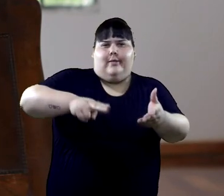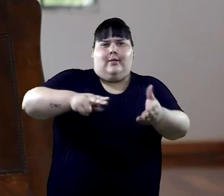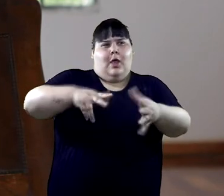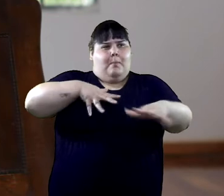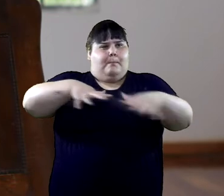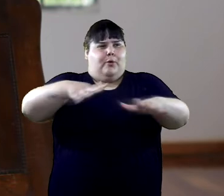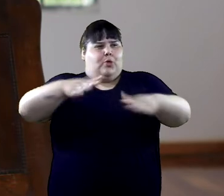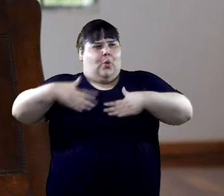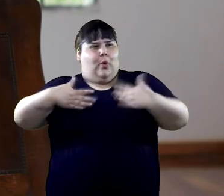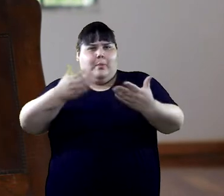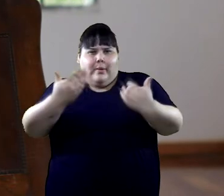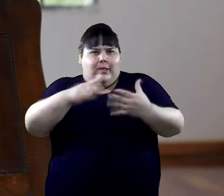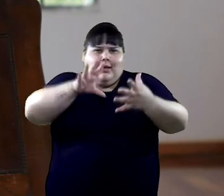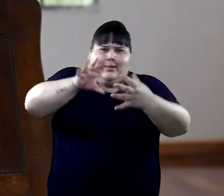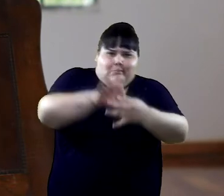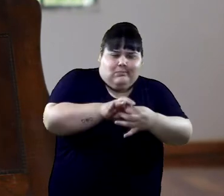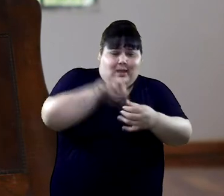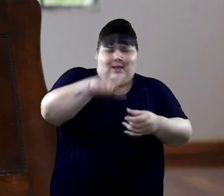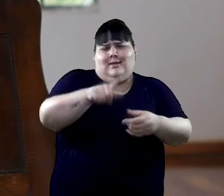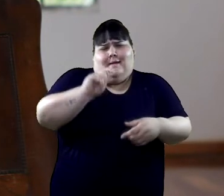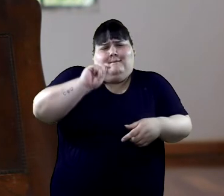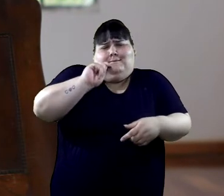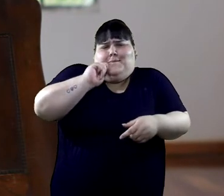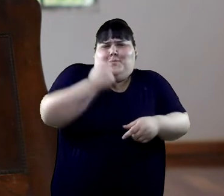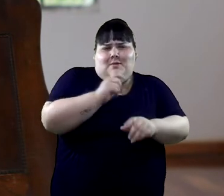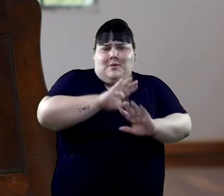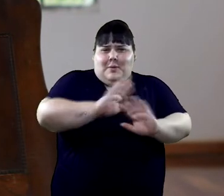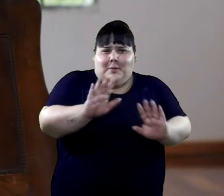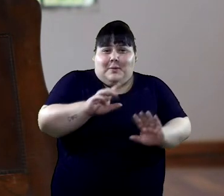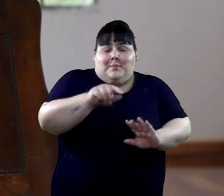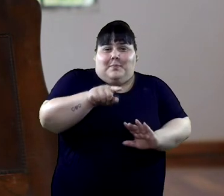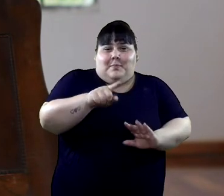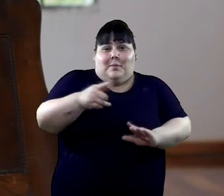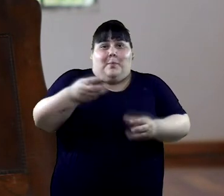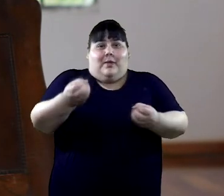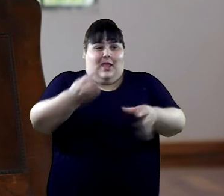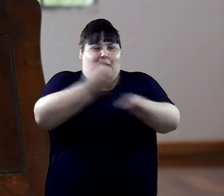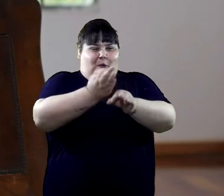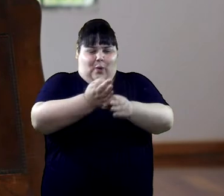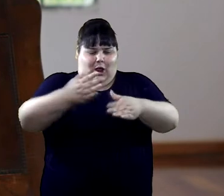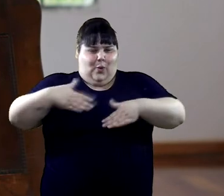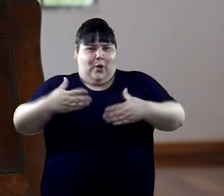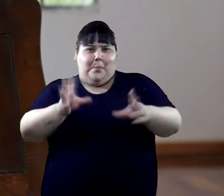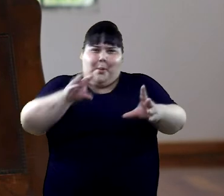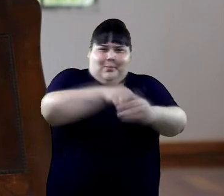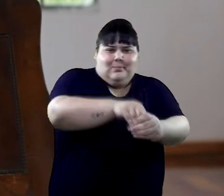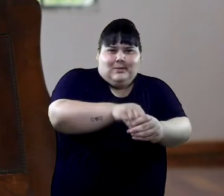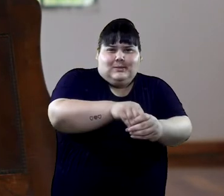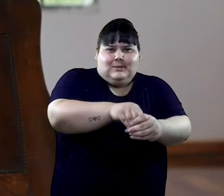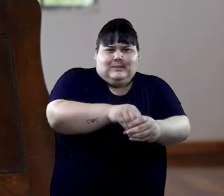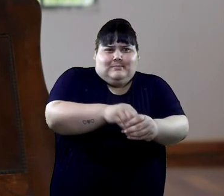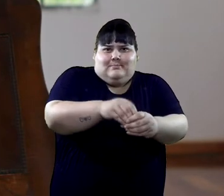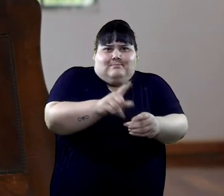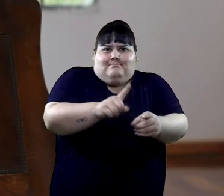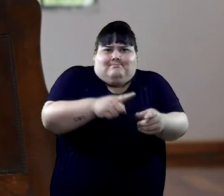con el movimiento, con el cuerpo. Eso es bellísimo. El cuerpo no entra a las escuelas, es increíble, está